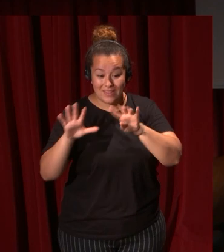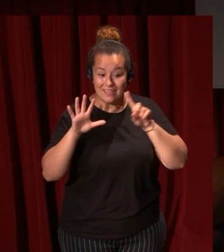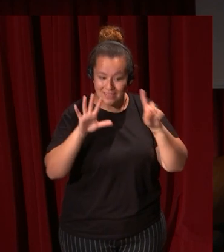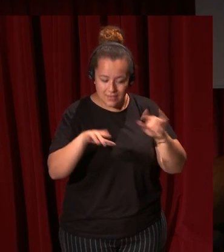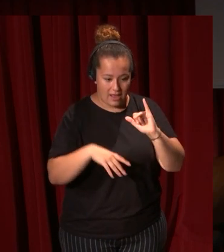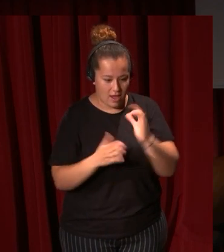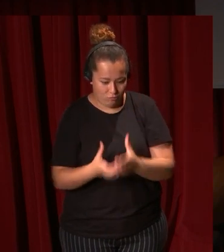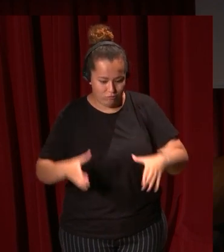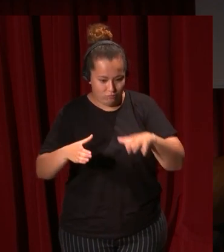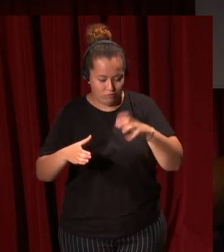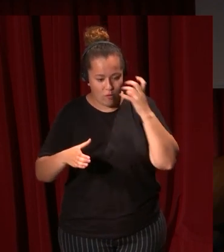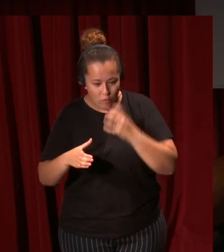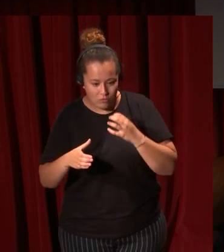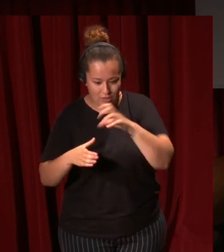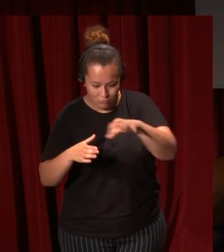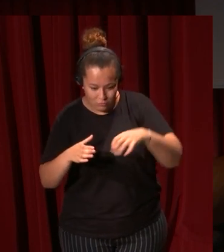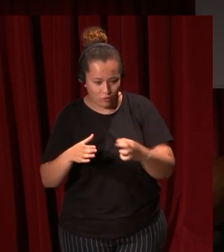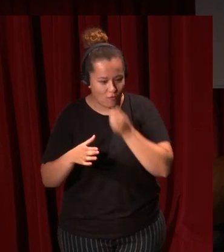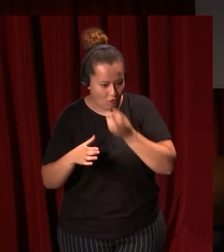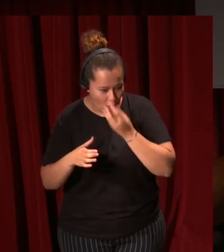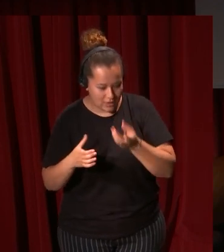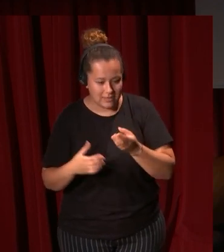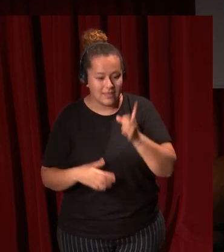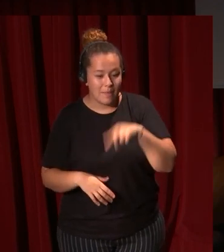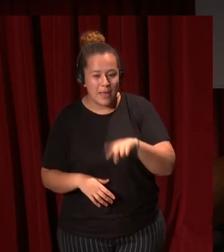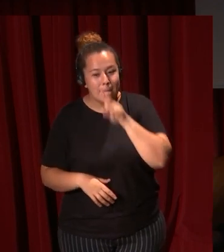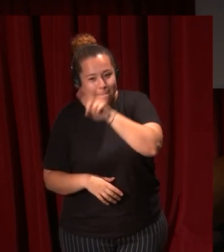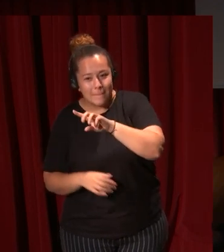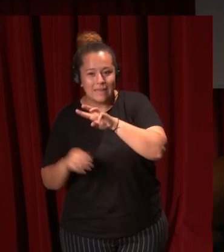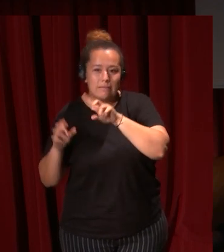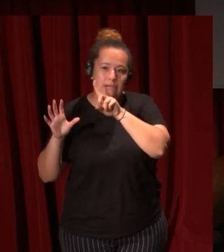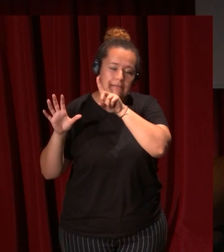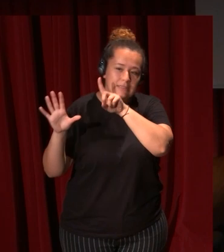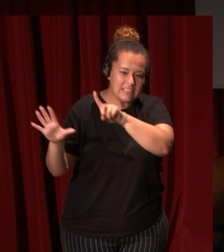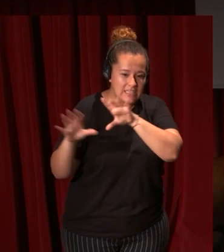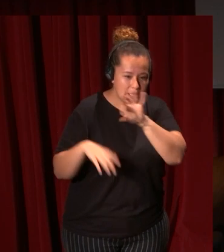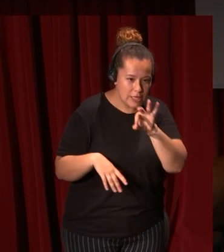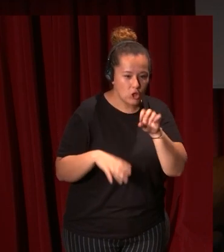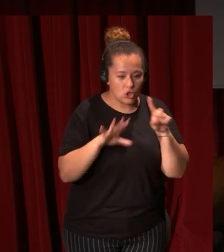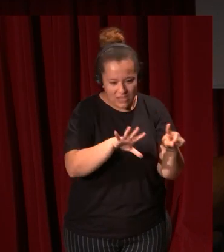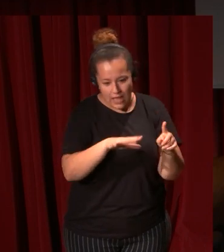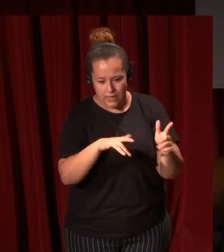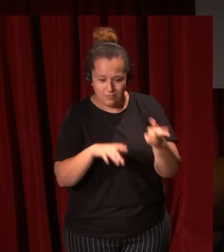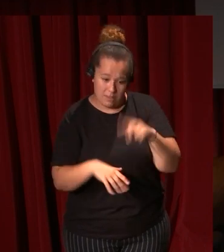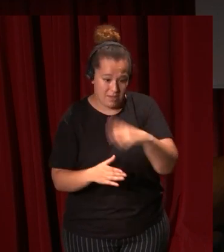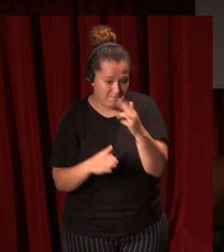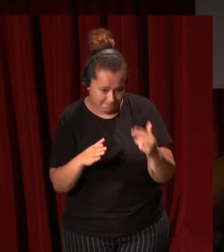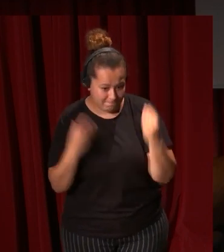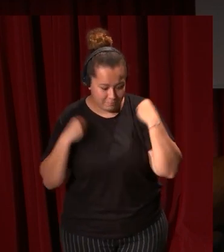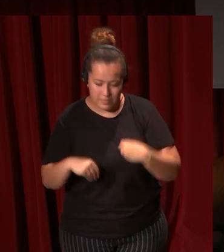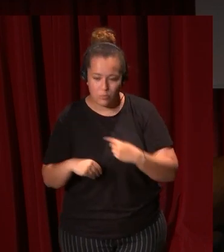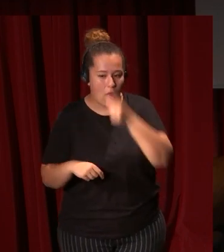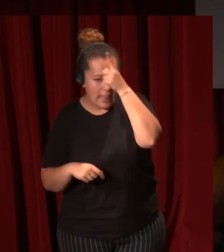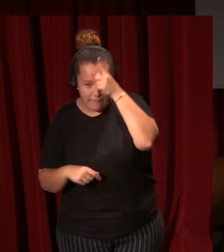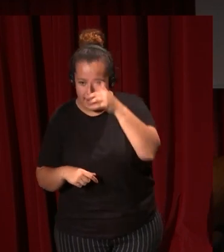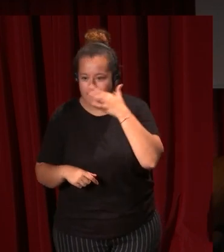Clara Peters en Amberes en 1606-17 está pintando ya algunos bodegones lo mismo pasa en Alemania lo mismo pasa